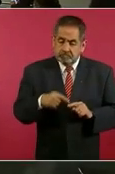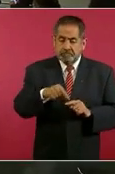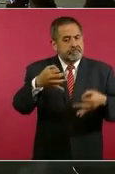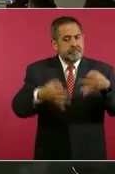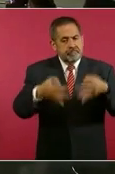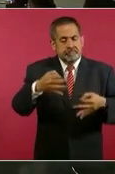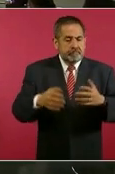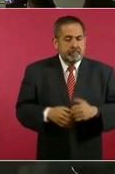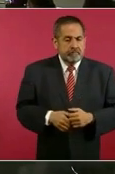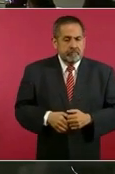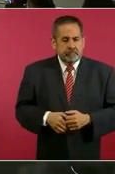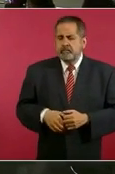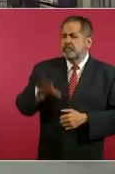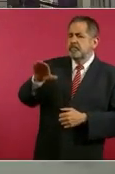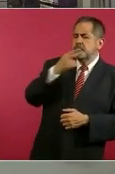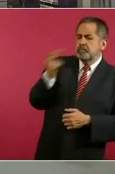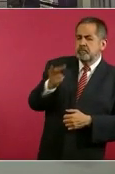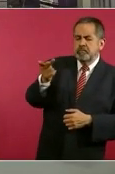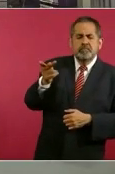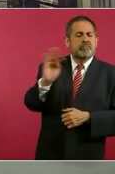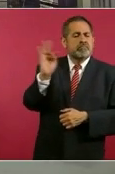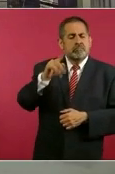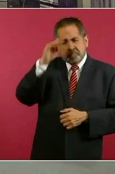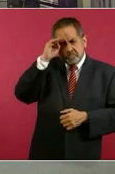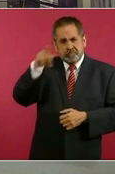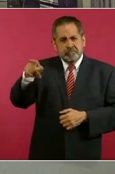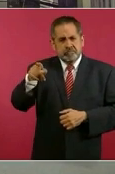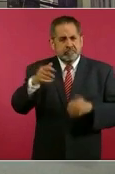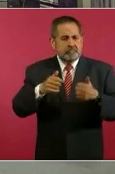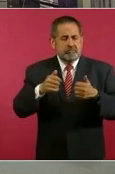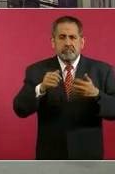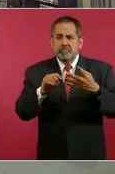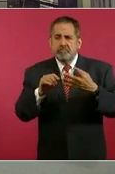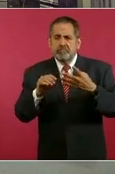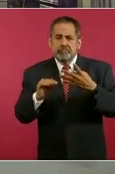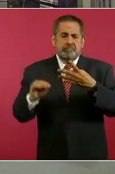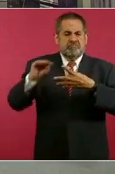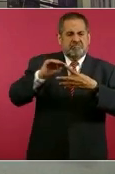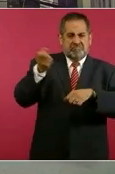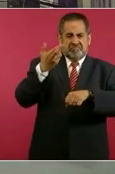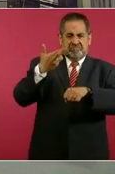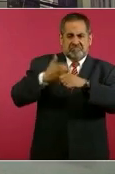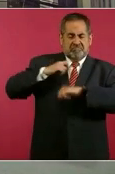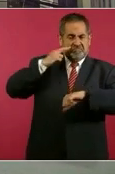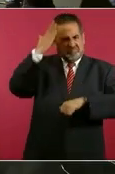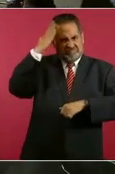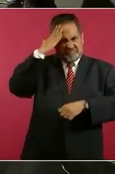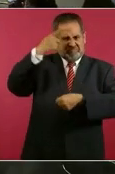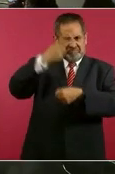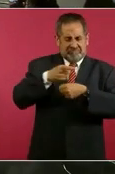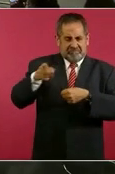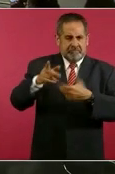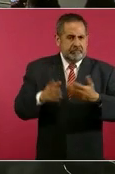tener que enfrentar. ¿Cree que pueda subir, en el caso de los militares, en el acceso de jerarquía hasta el nivel de secretario, el exsecretario?